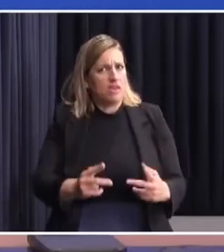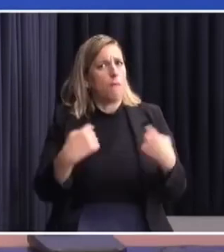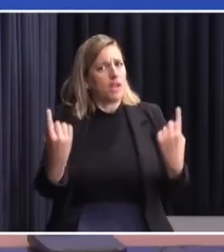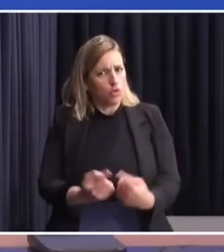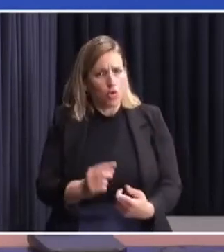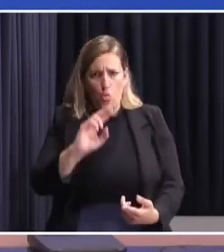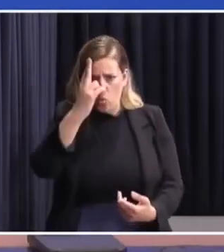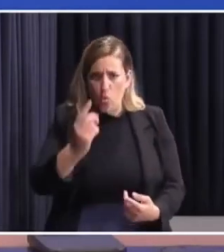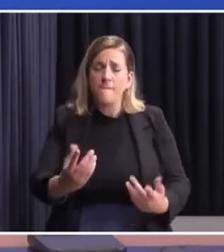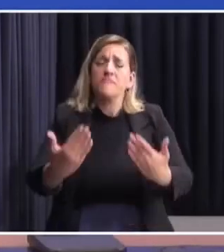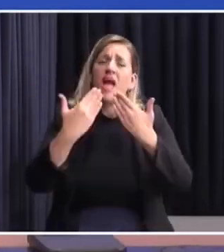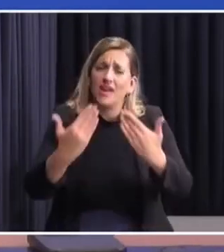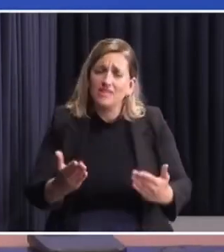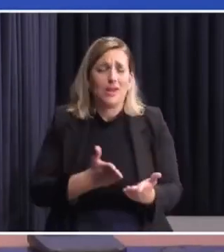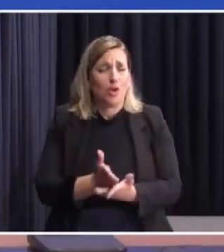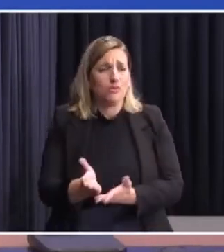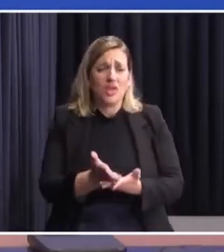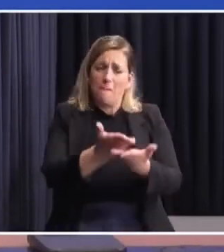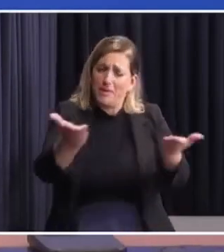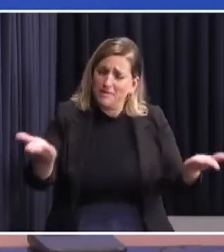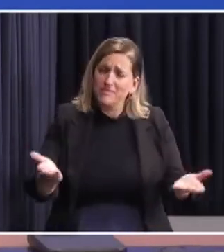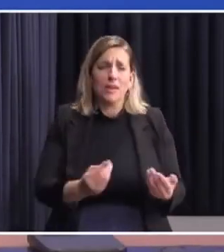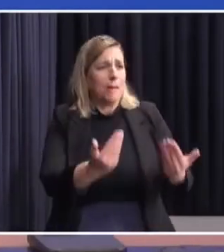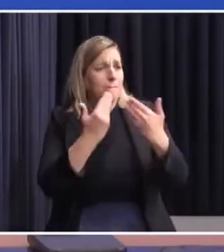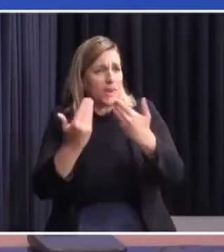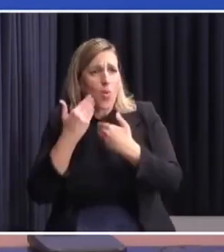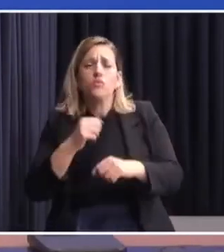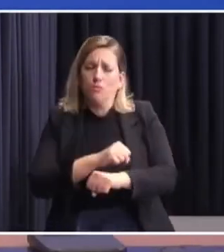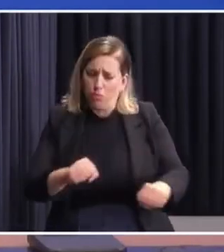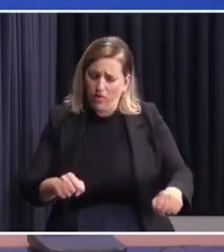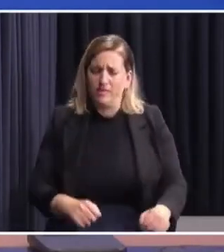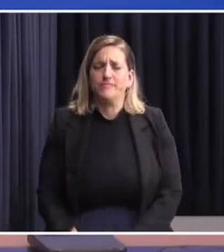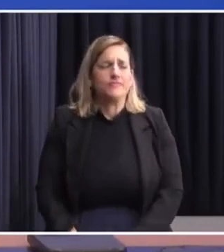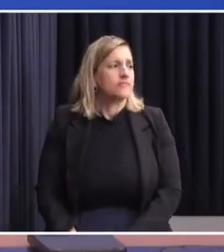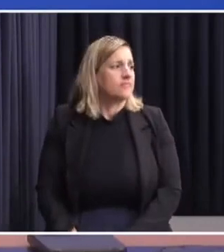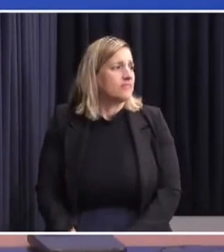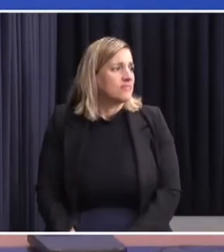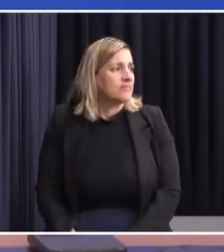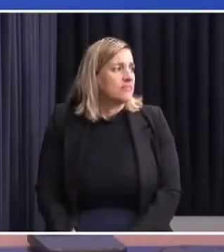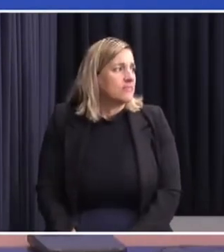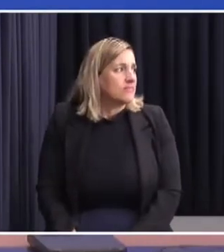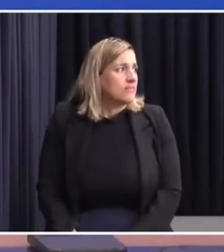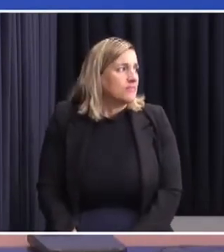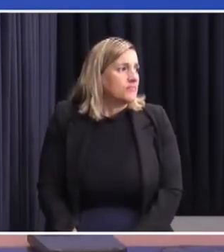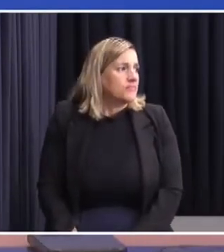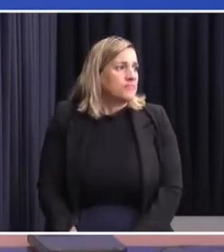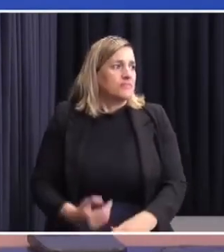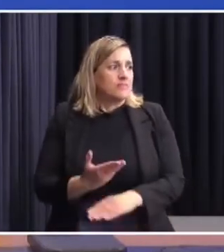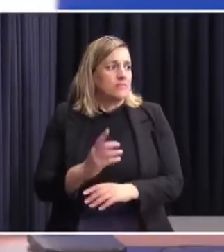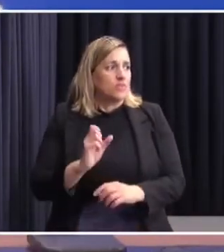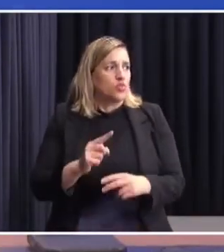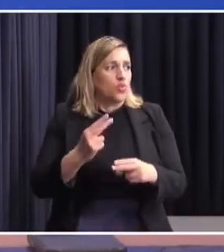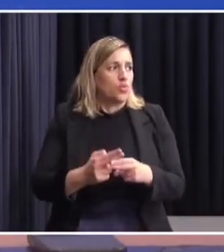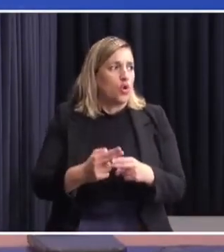uruguayos. Una vez más agradecerles, y como siempre, quido abierto a algunas preguntas. Solicitamos por favor, se identifiquen